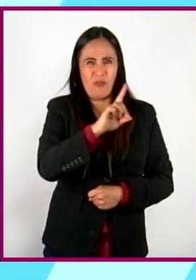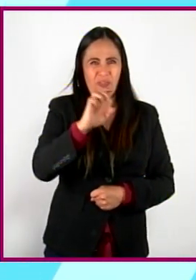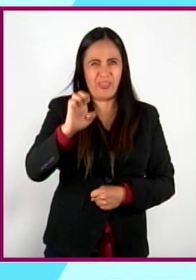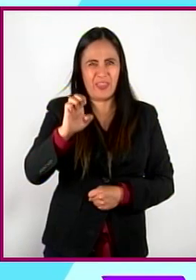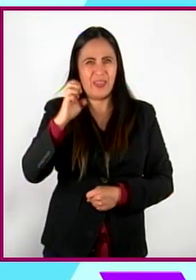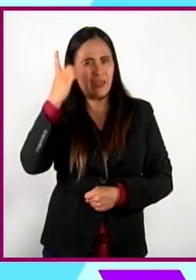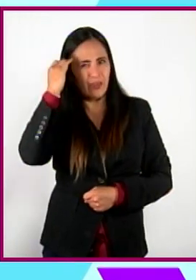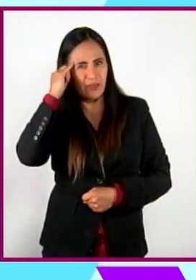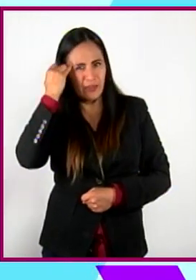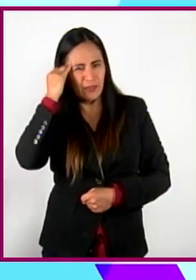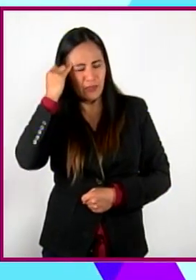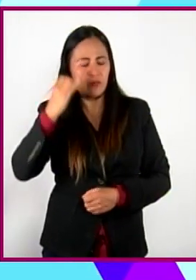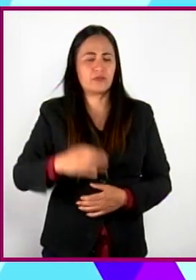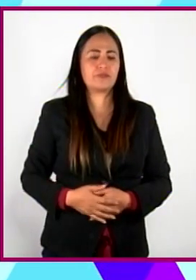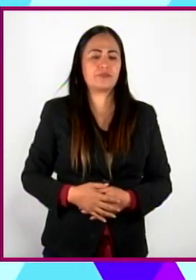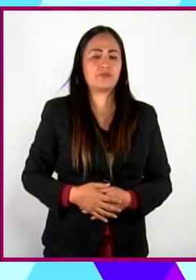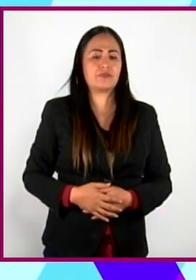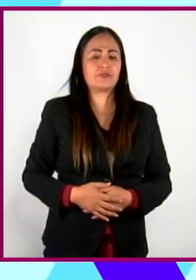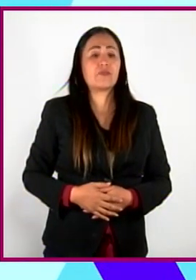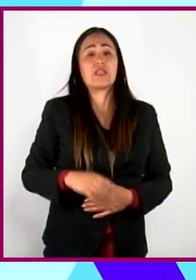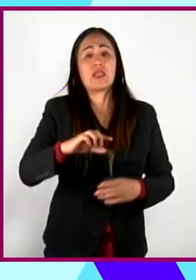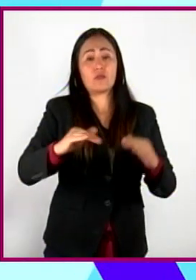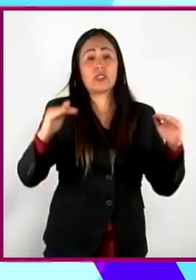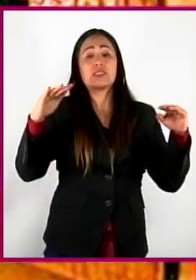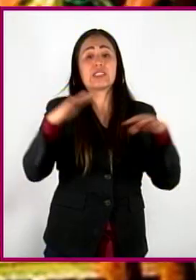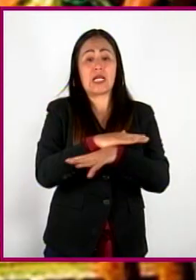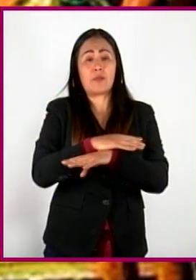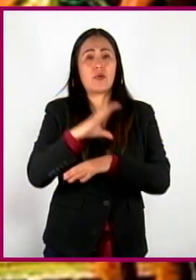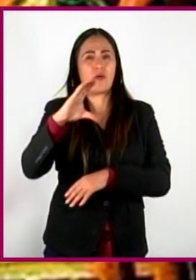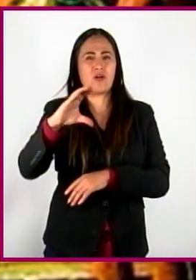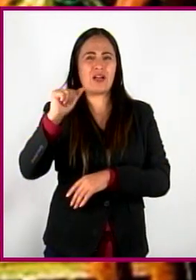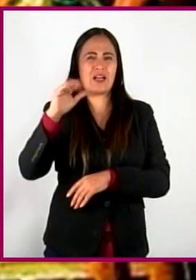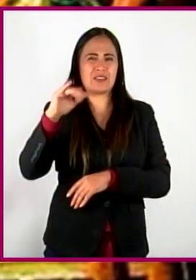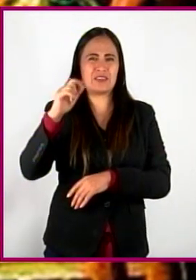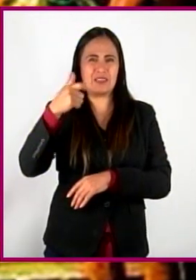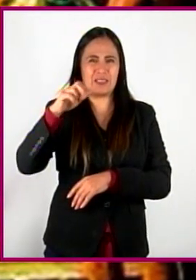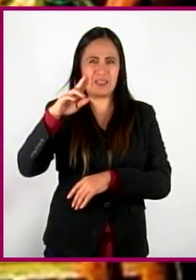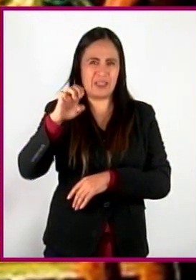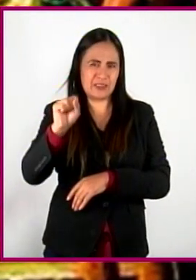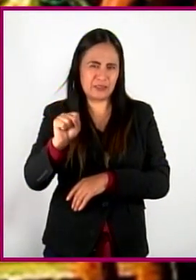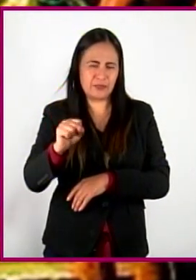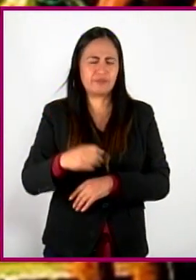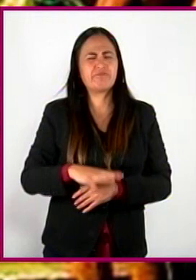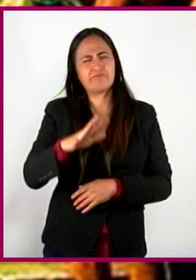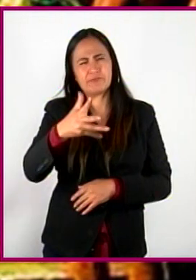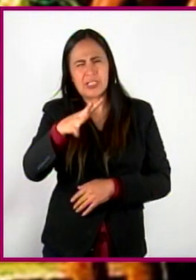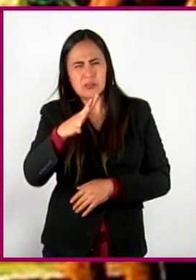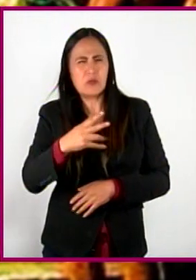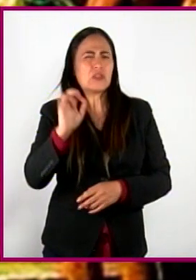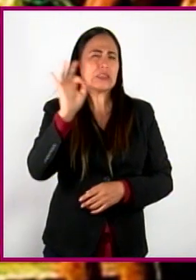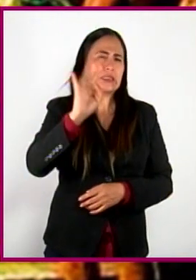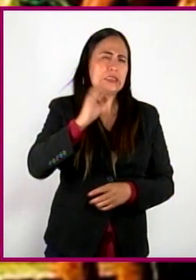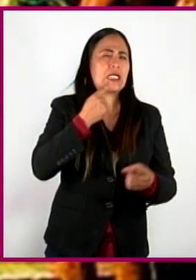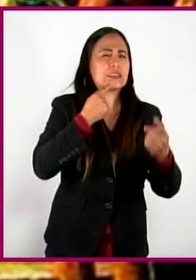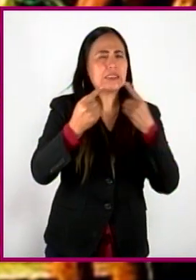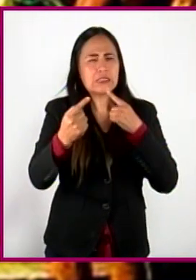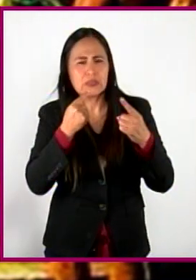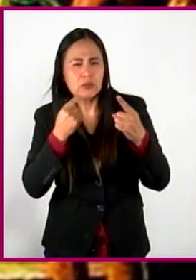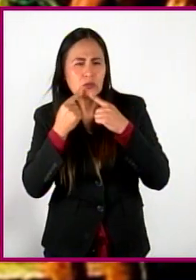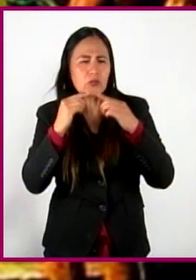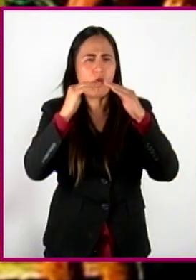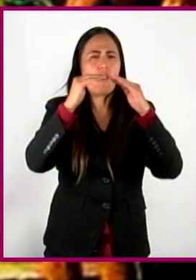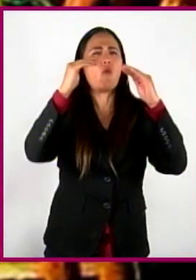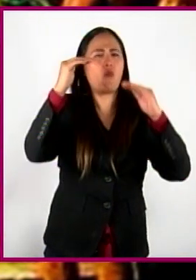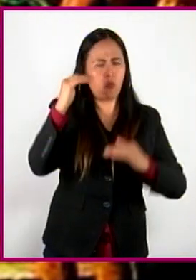Tlatoanis pasaron a llamarse caciques. Podemos decir que existió una especie de negociación de la sumisión